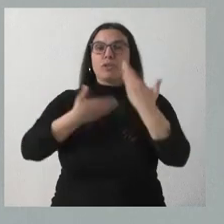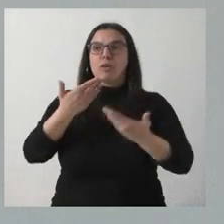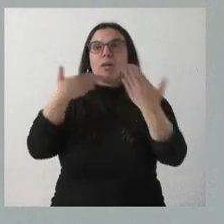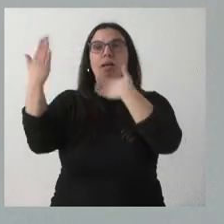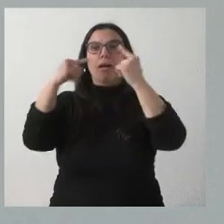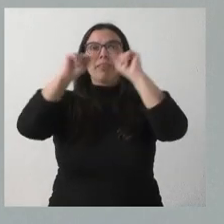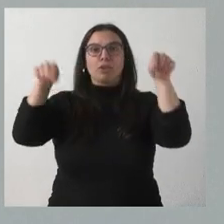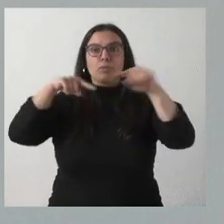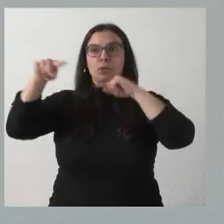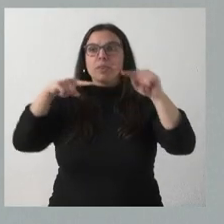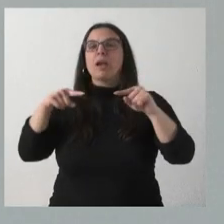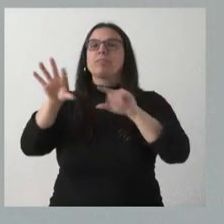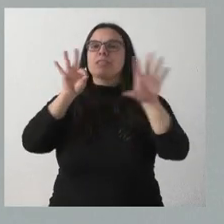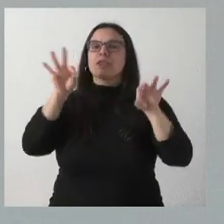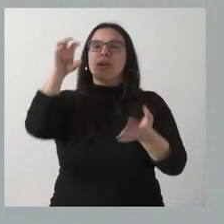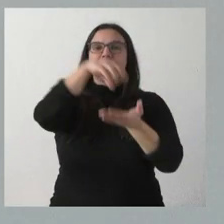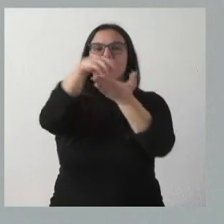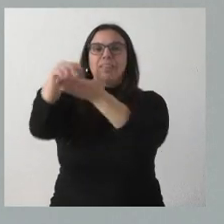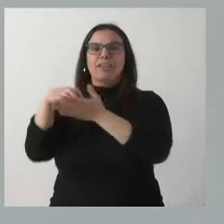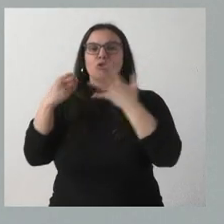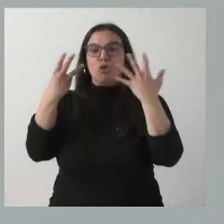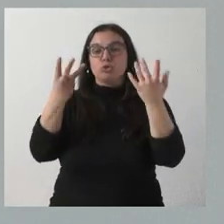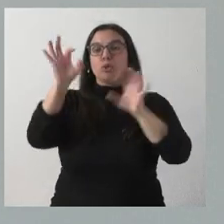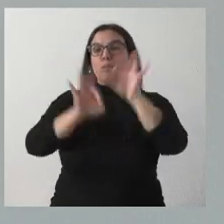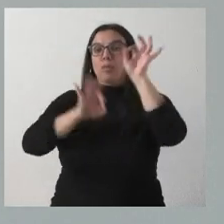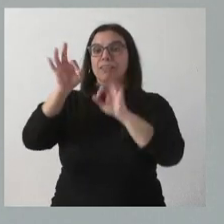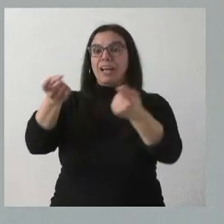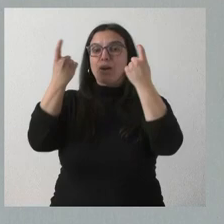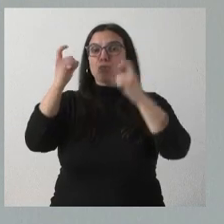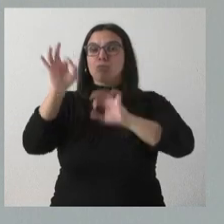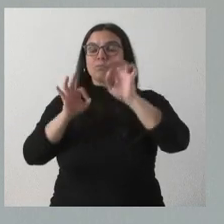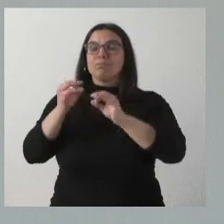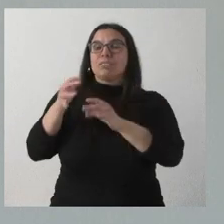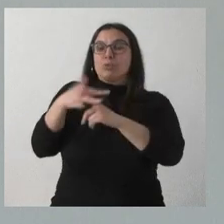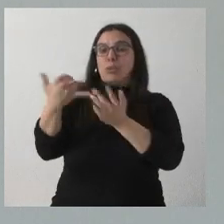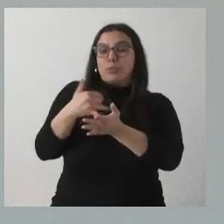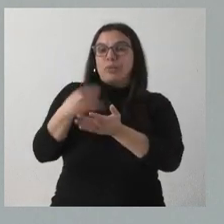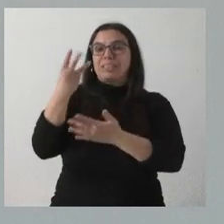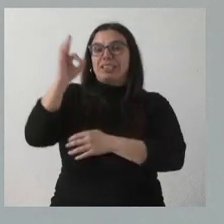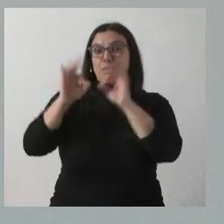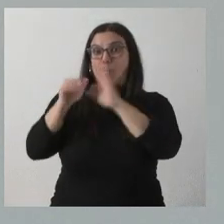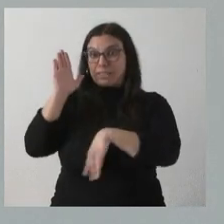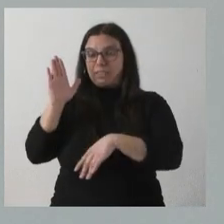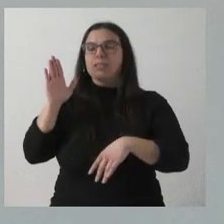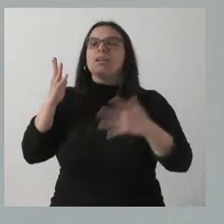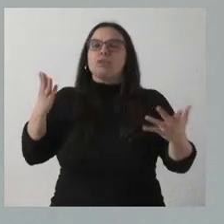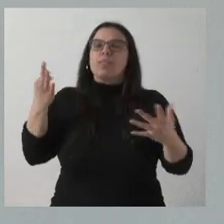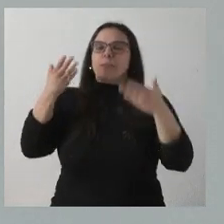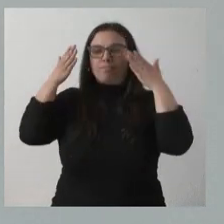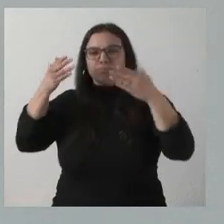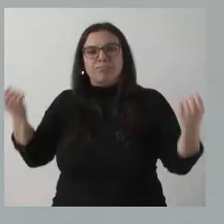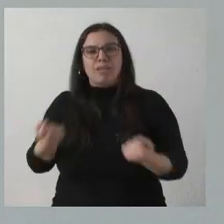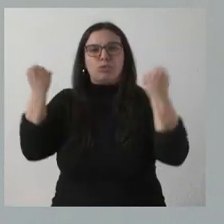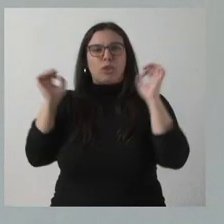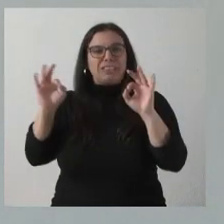seleccionado ocho centros cuyo porcentaje de alumnado vulnerable es superior al 30% y, por tanto, requiere algún tipo de actuación en esta materia.